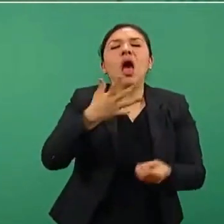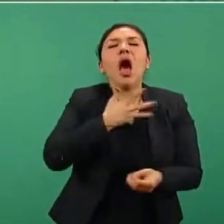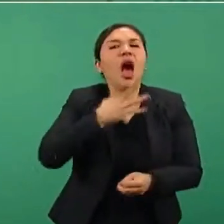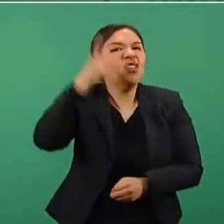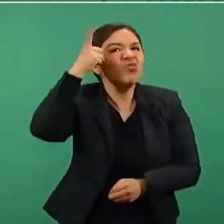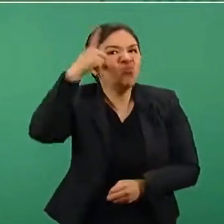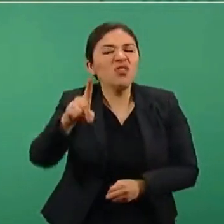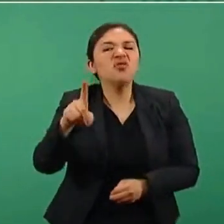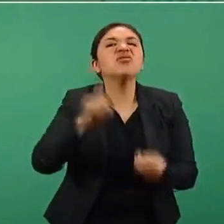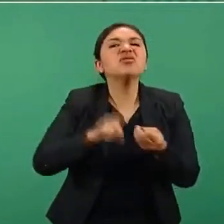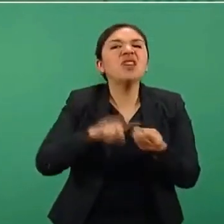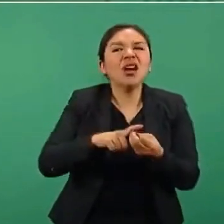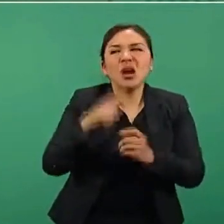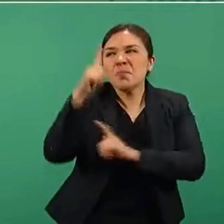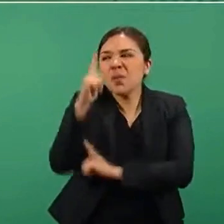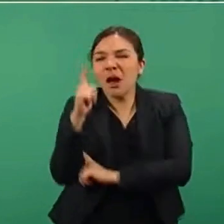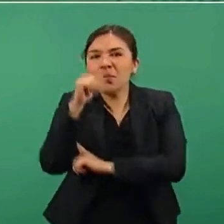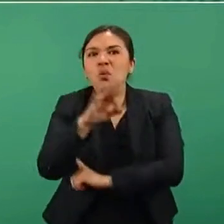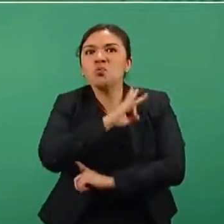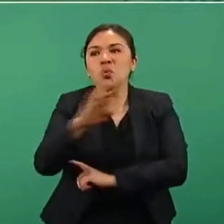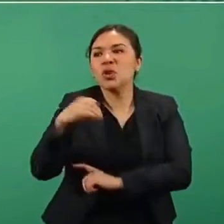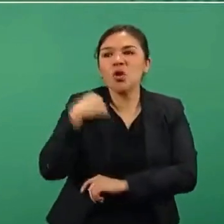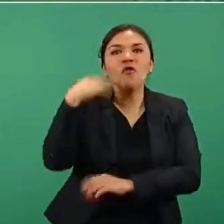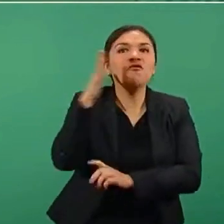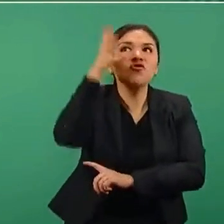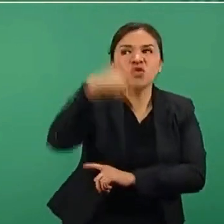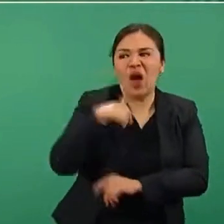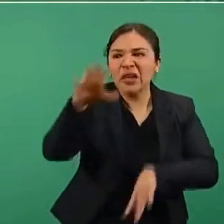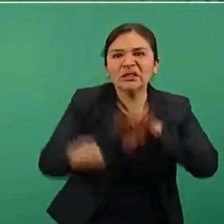están esas armas y así los vamos a detener.